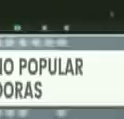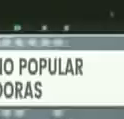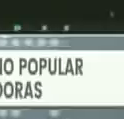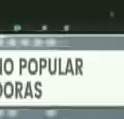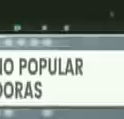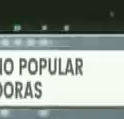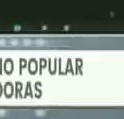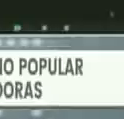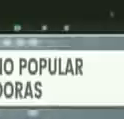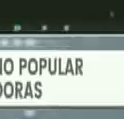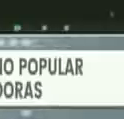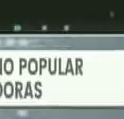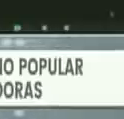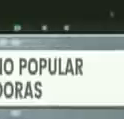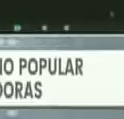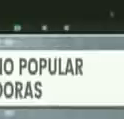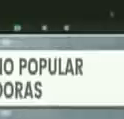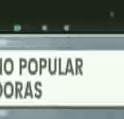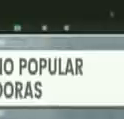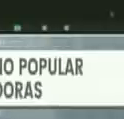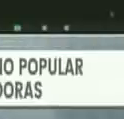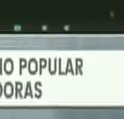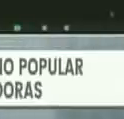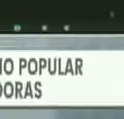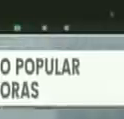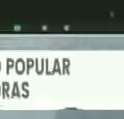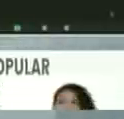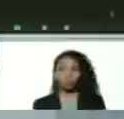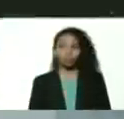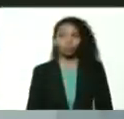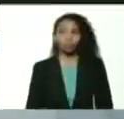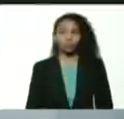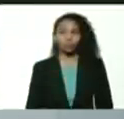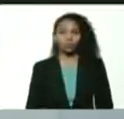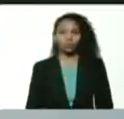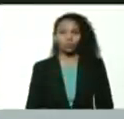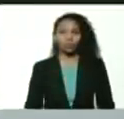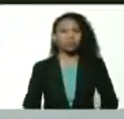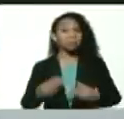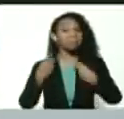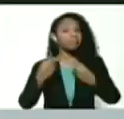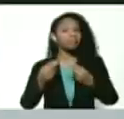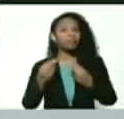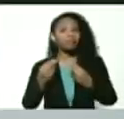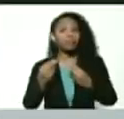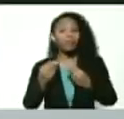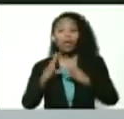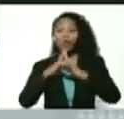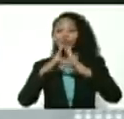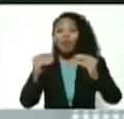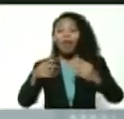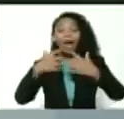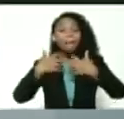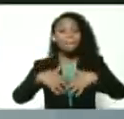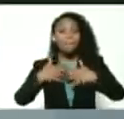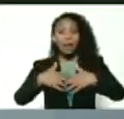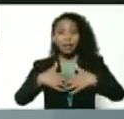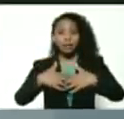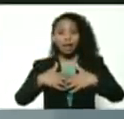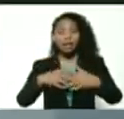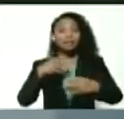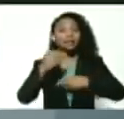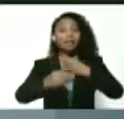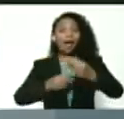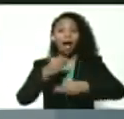un conjunto de decisiones con un mapa para que en todas las empresas se vaya